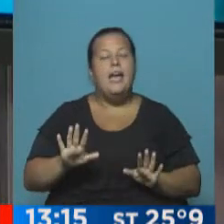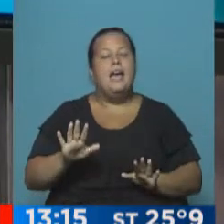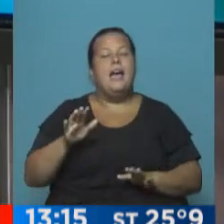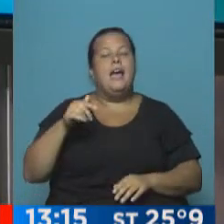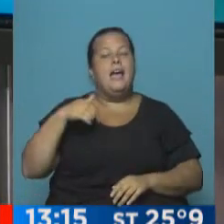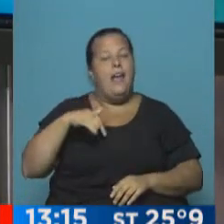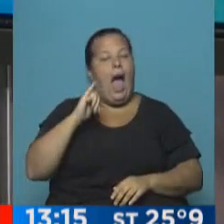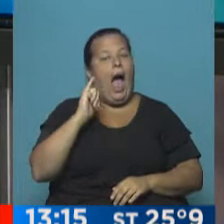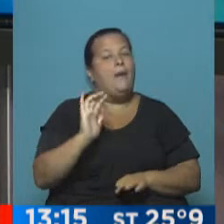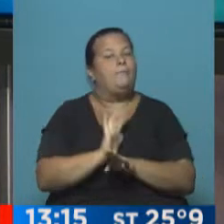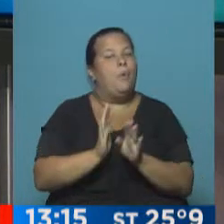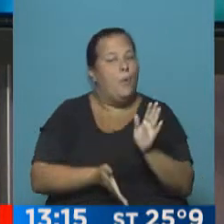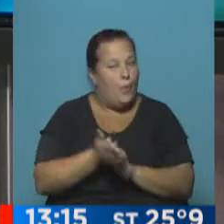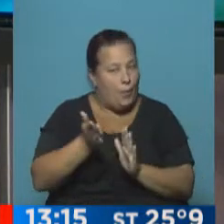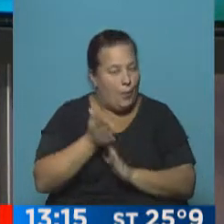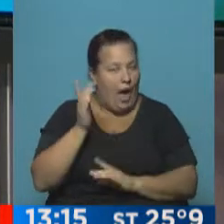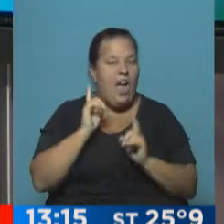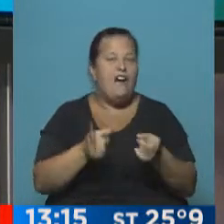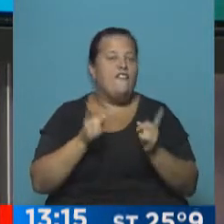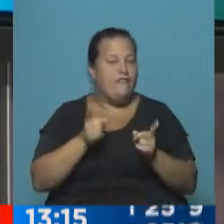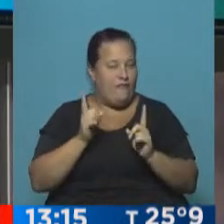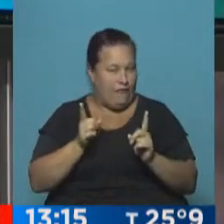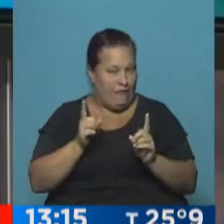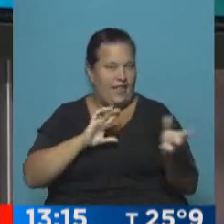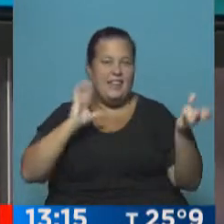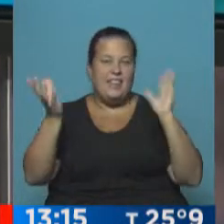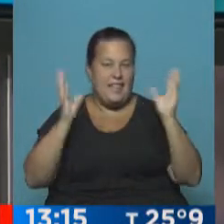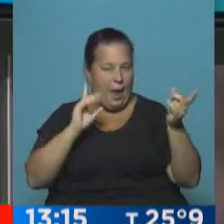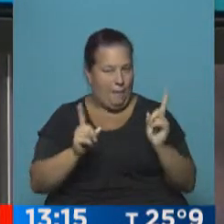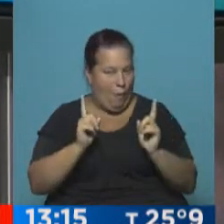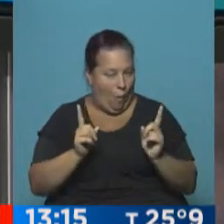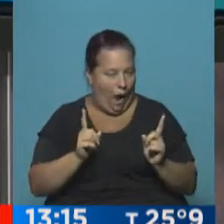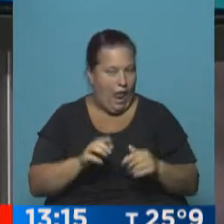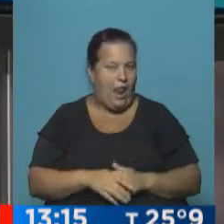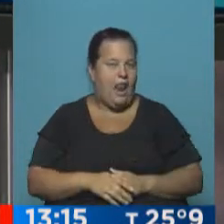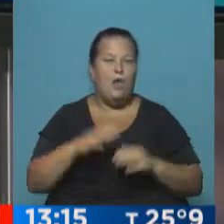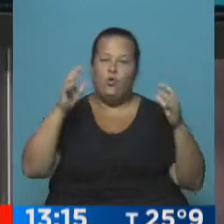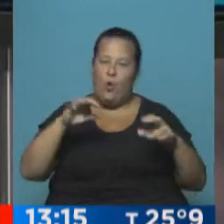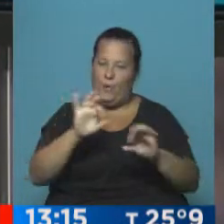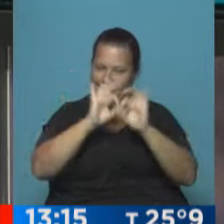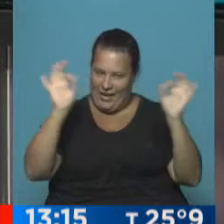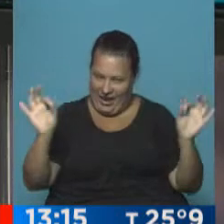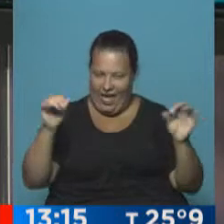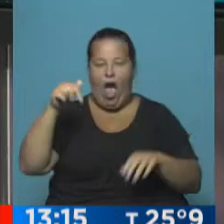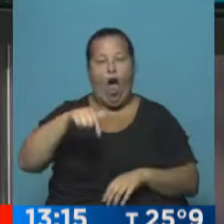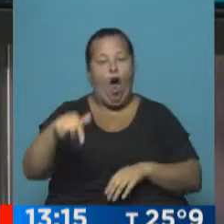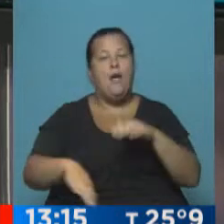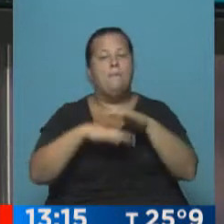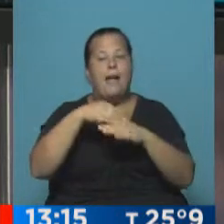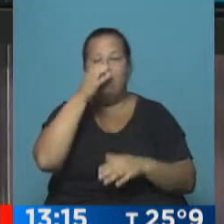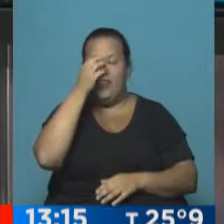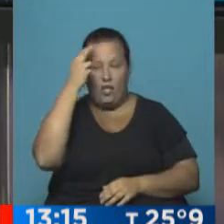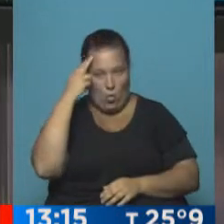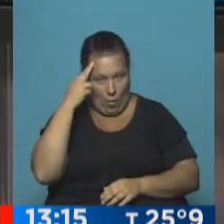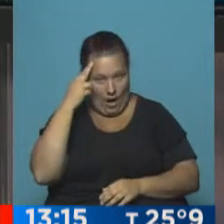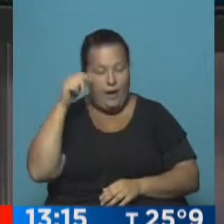está anticipándonos la persistencia de las condiciones meteorológicas sin lluvia. Para hoy, la máxima 29,